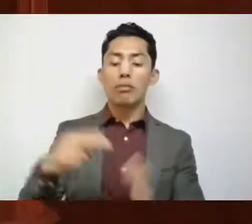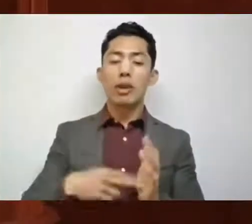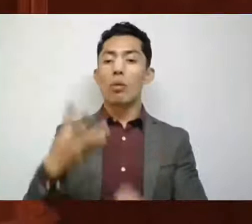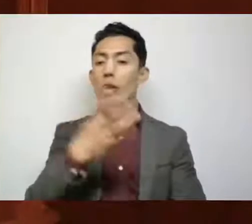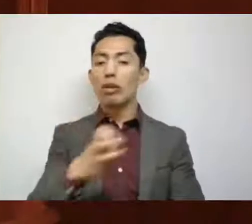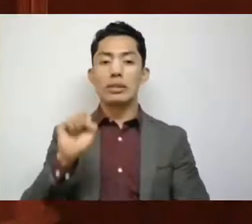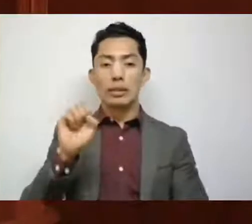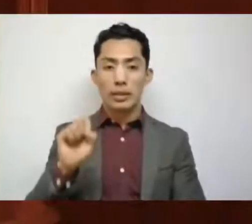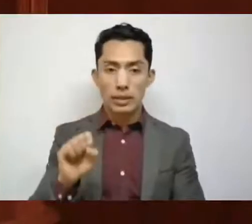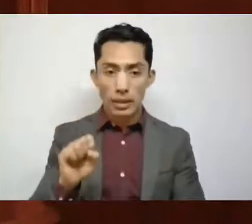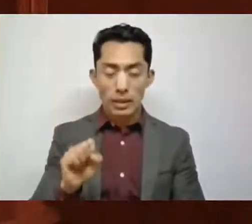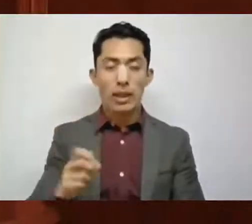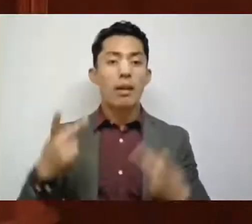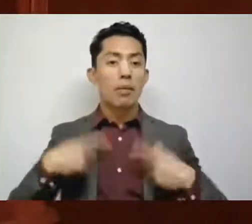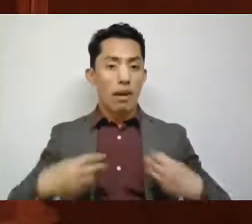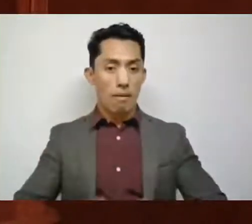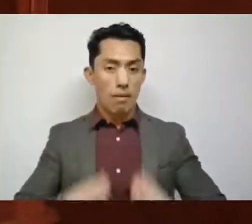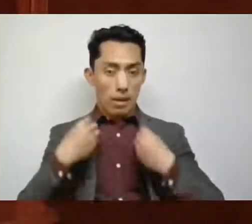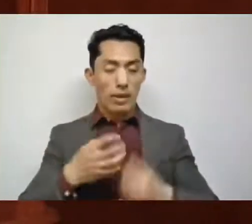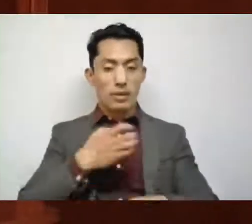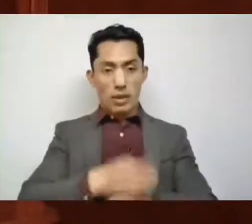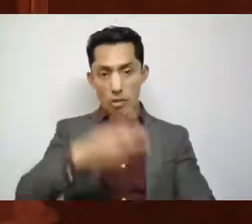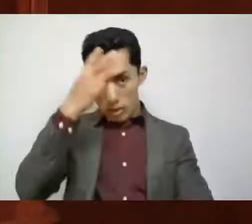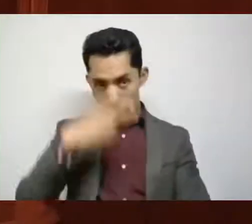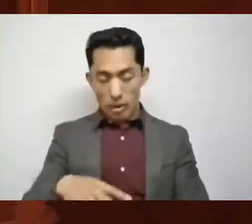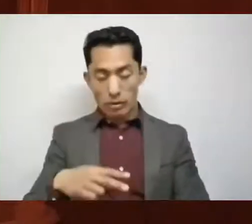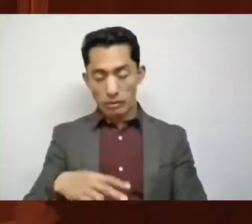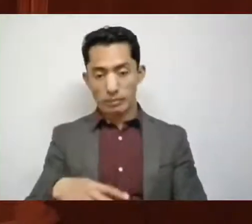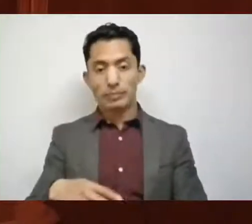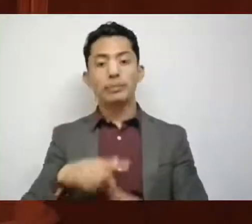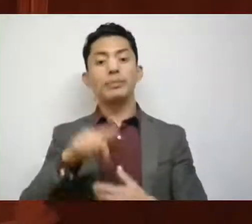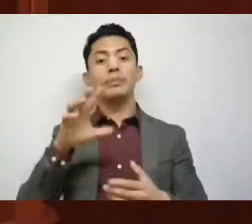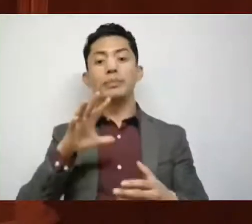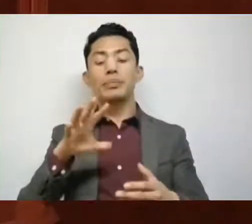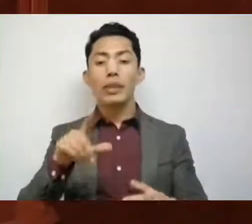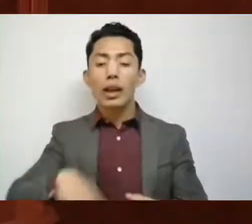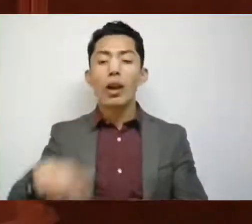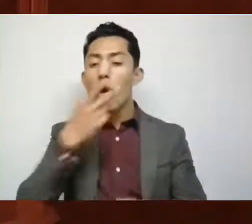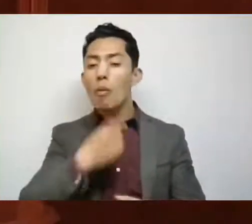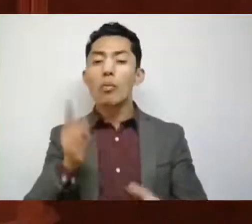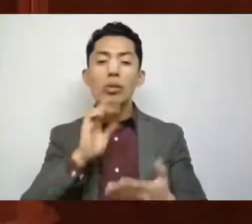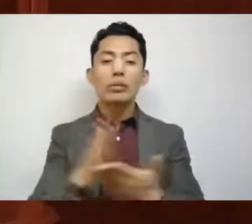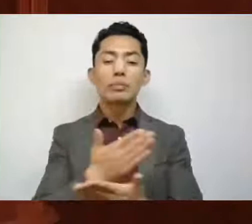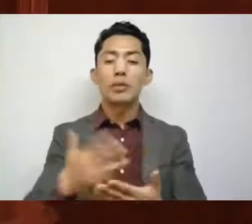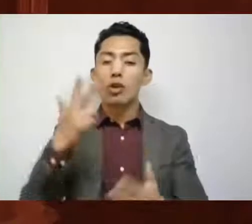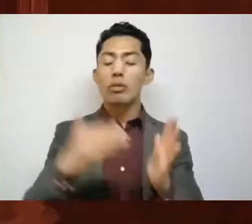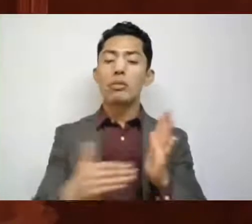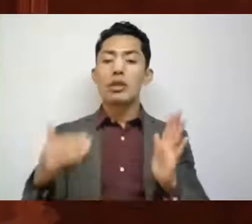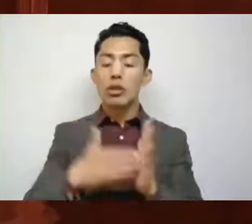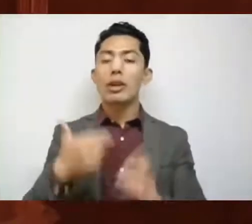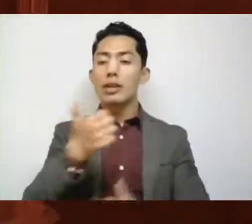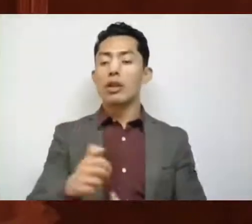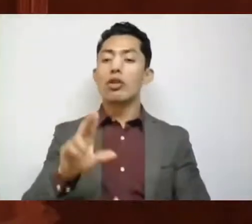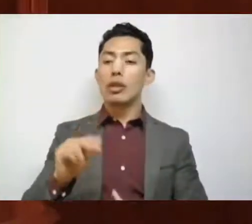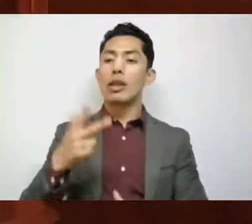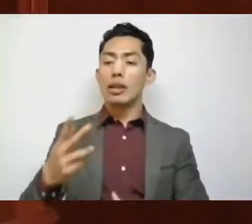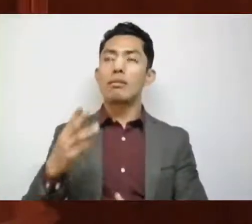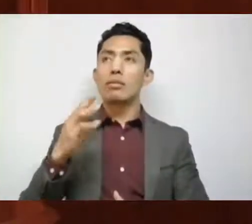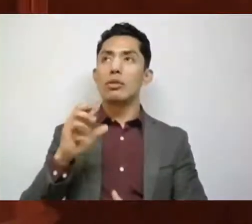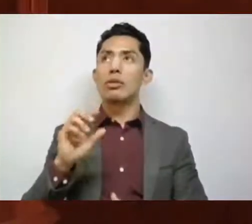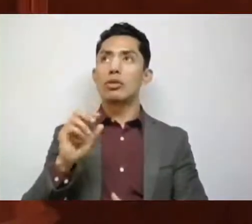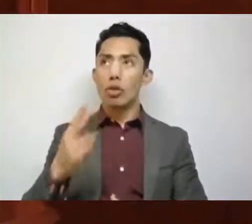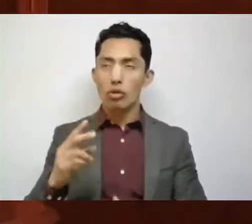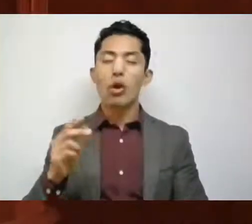habitantes del Estado de México. Su distribución por sexo será de 8 millones 683 mil 82 hombres